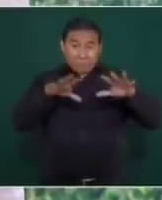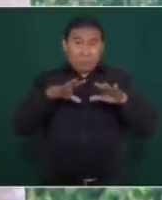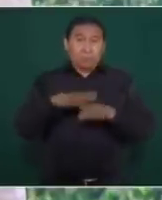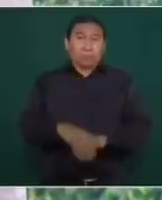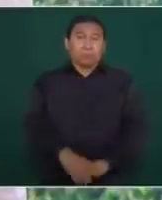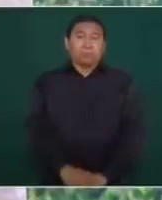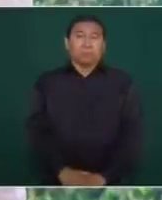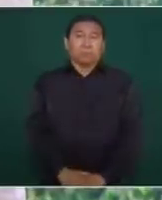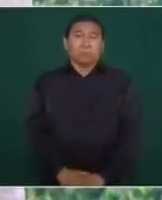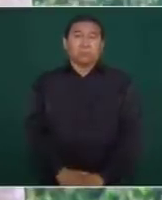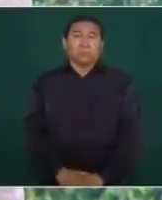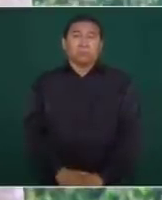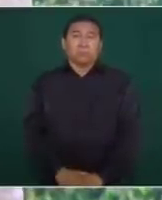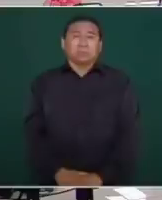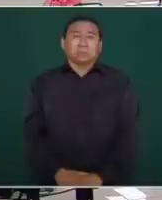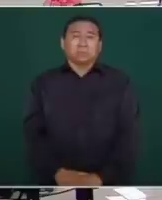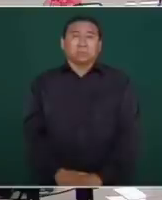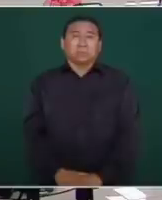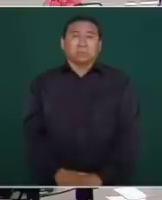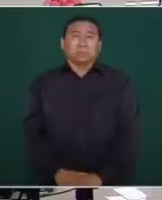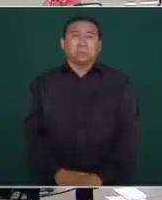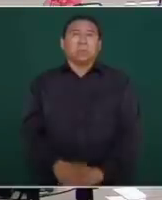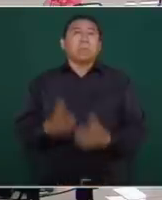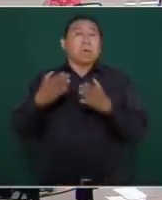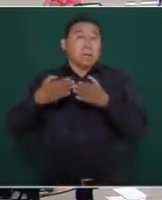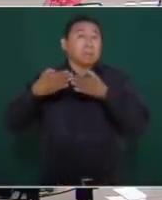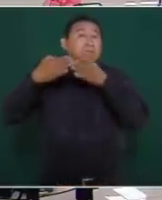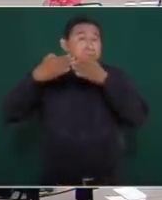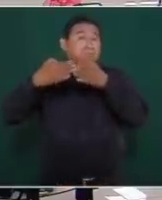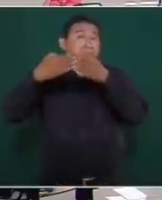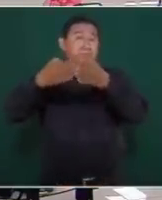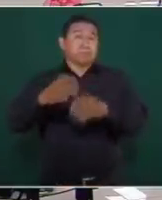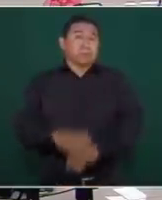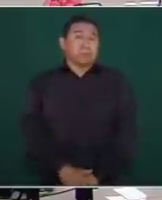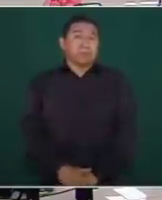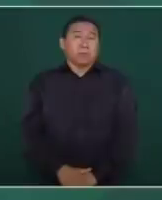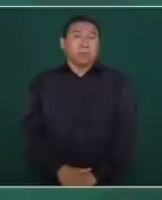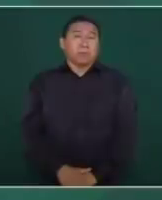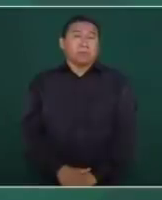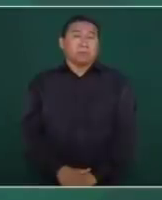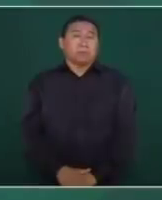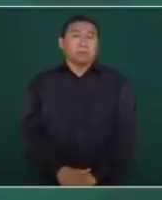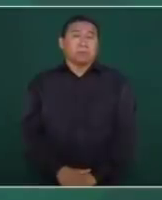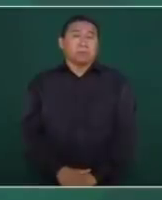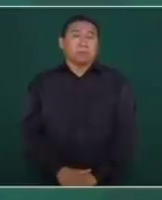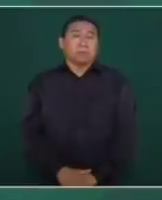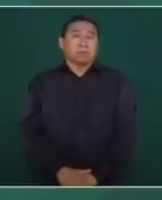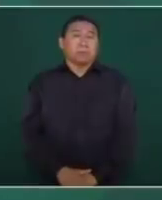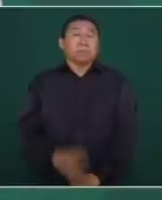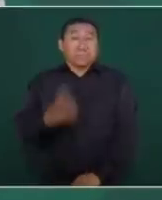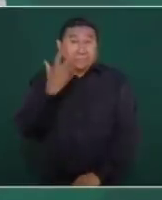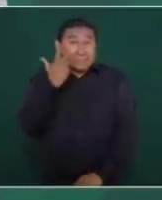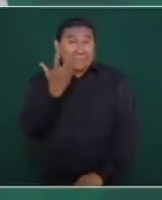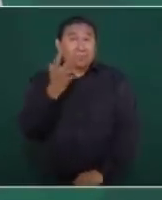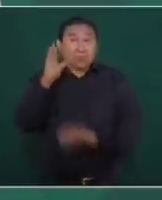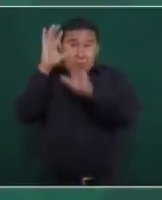para crucero. Entonces, nosotros lo que queremos